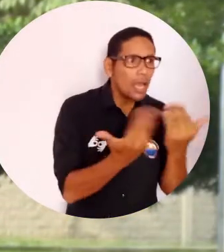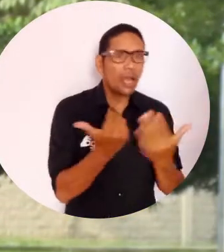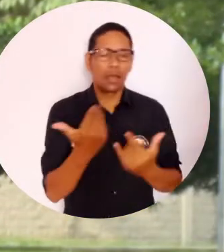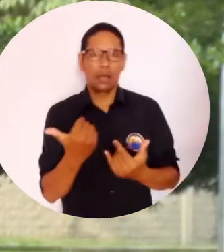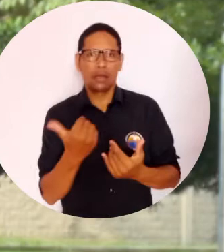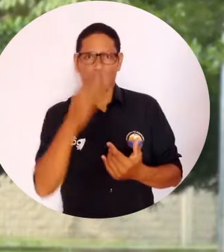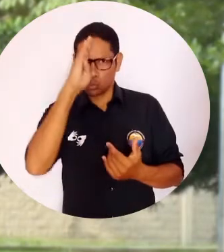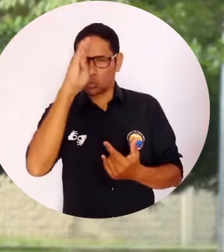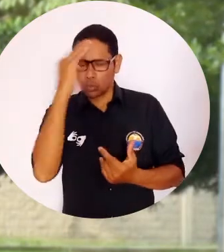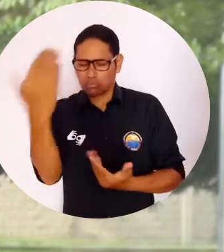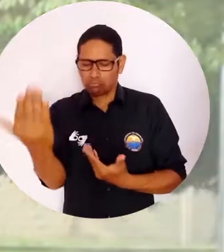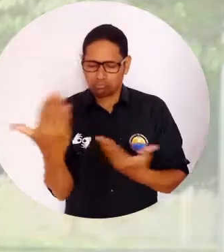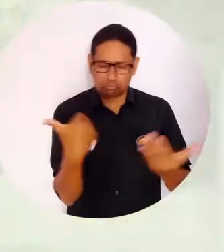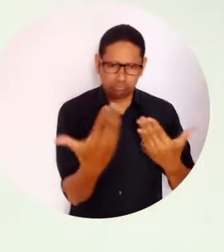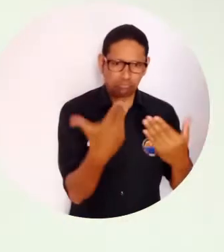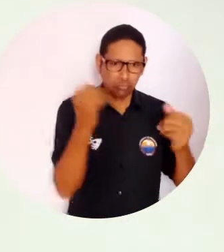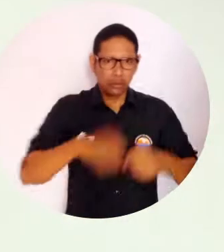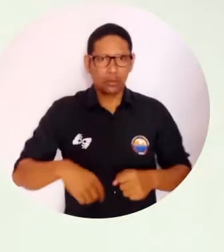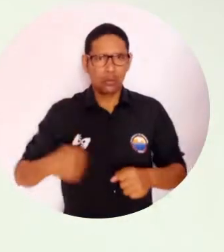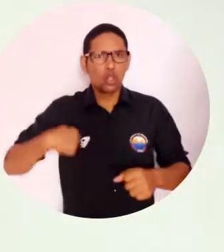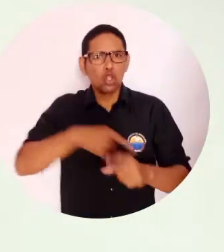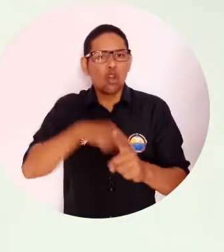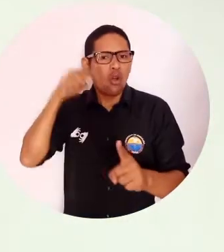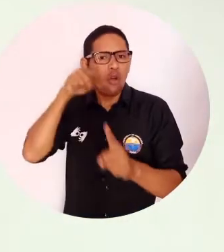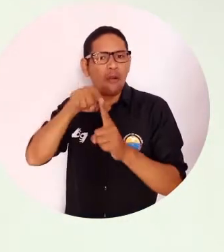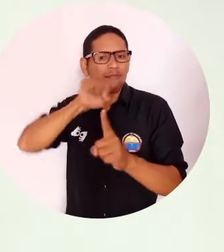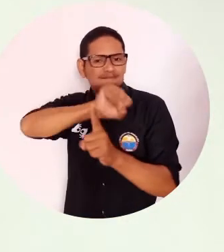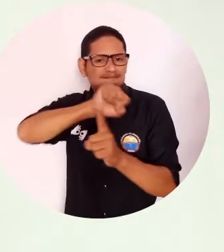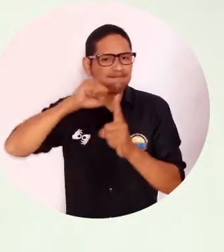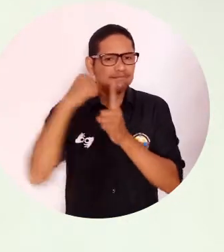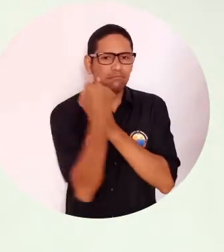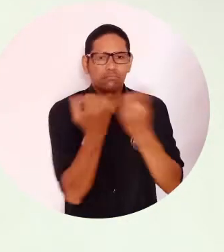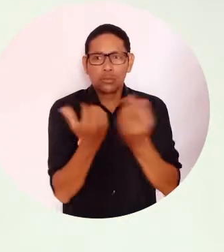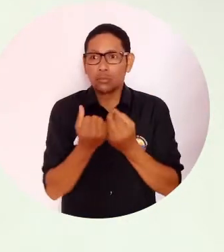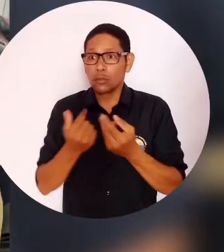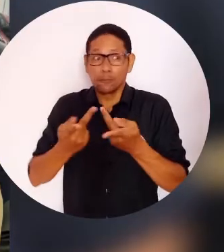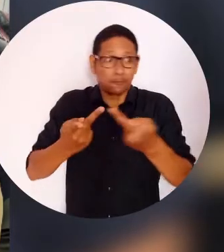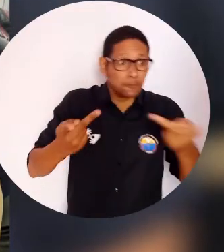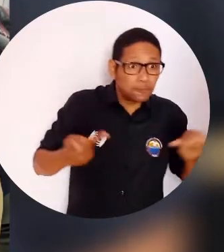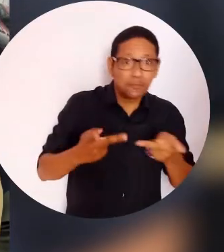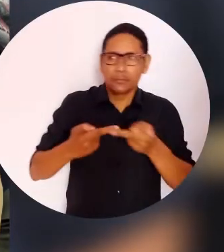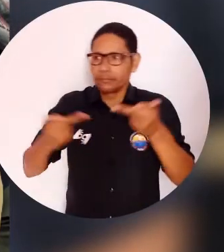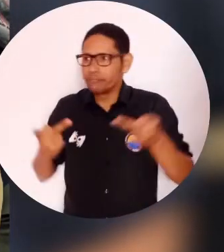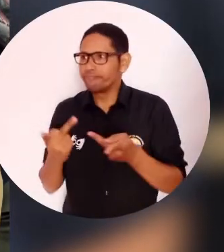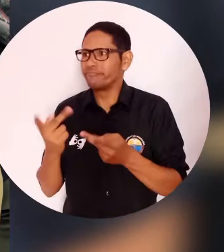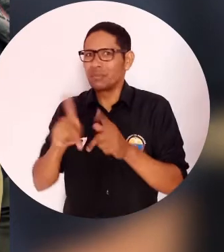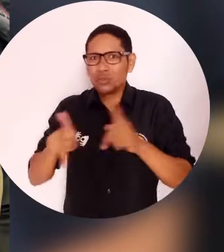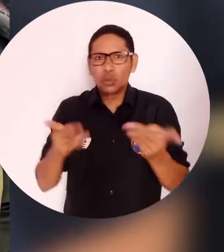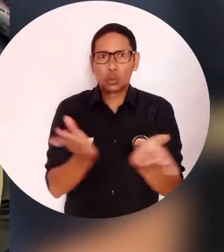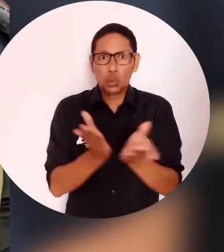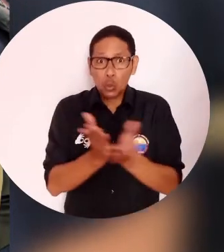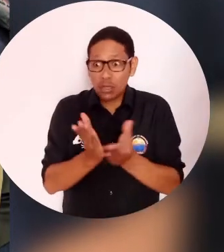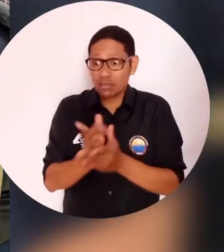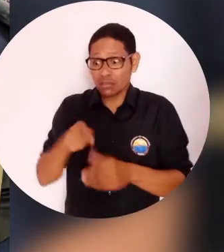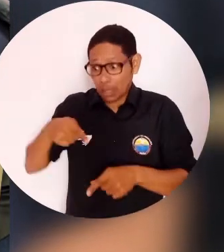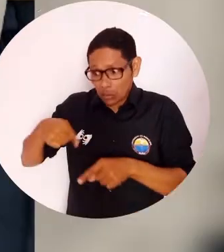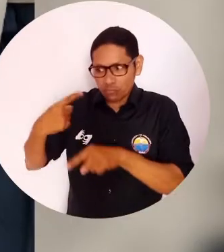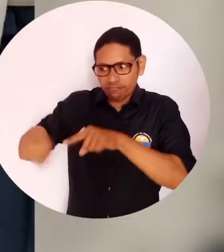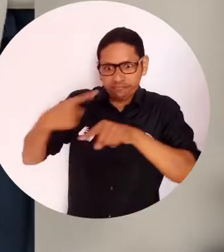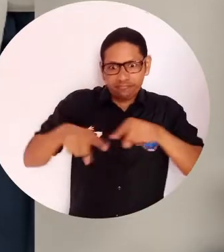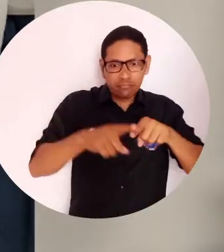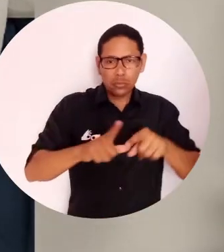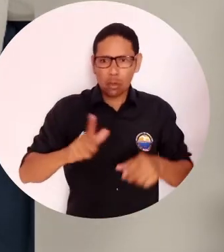venir y recurrir a nosotros. Dentro de nuestro objeto o objetivo social está crear espacios donde los estudiantes puedan